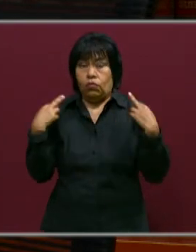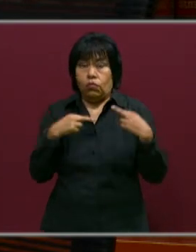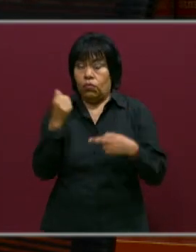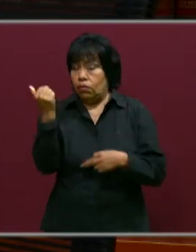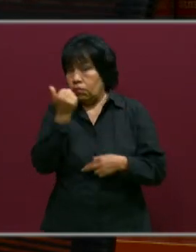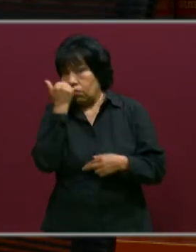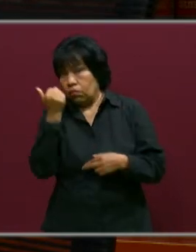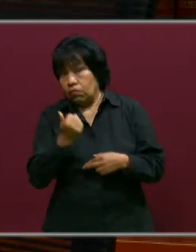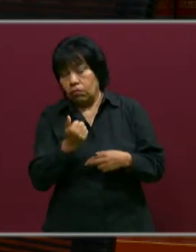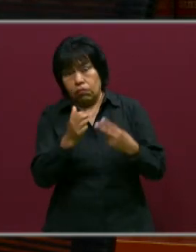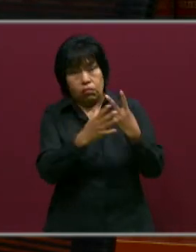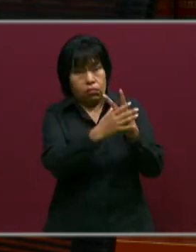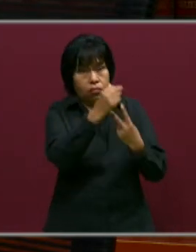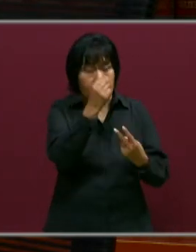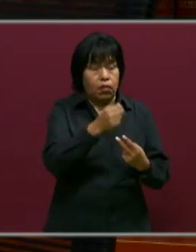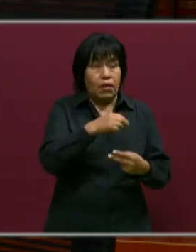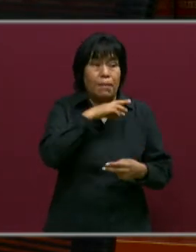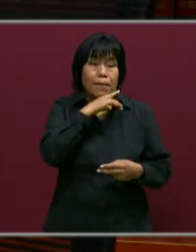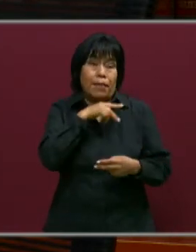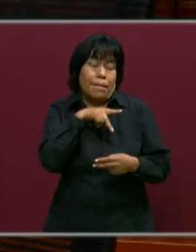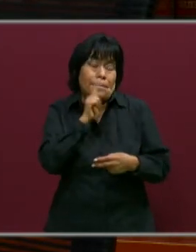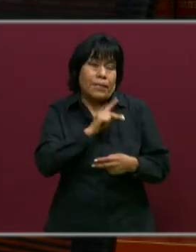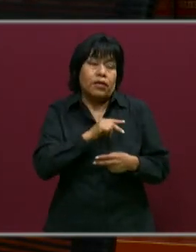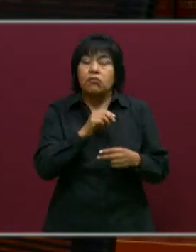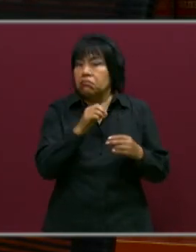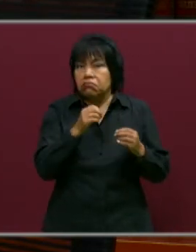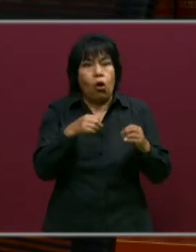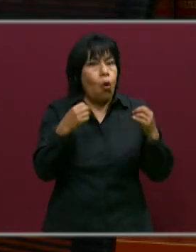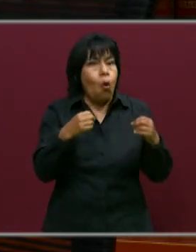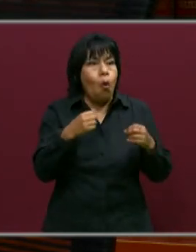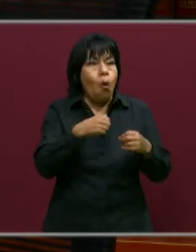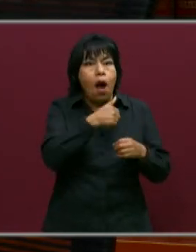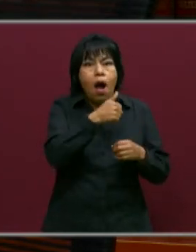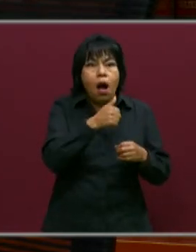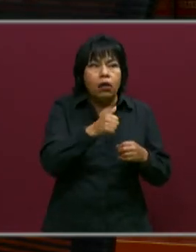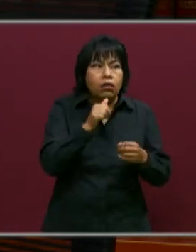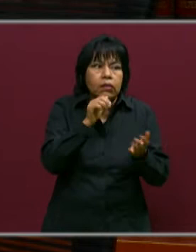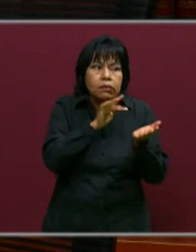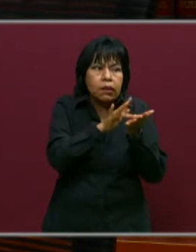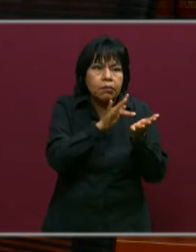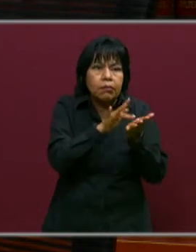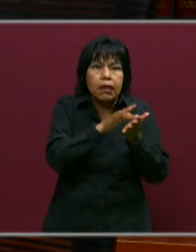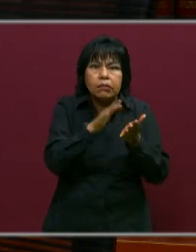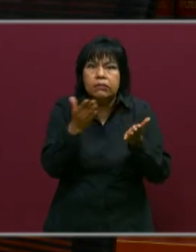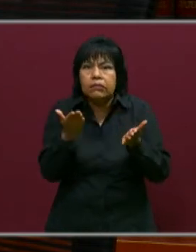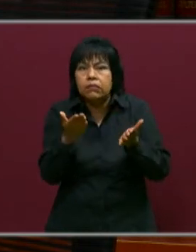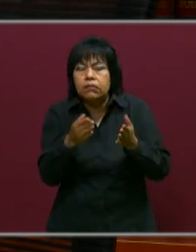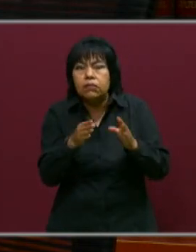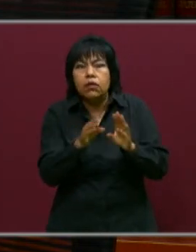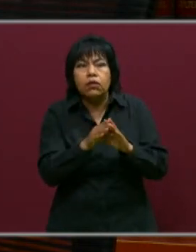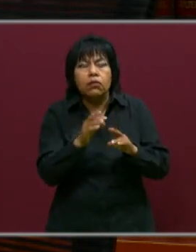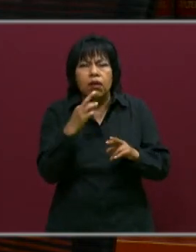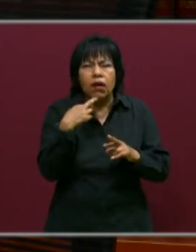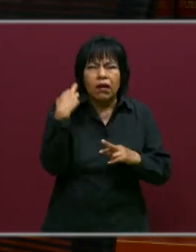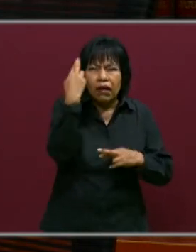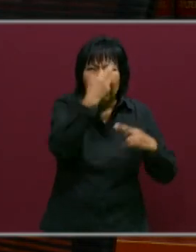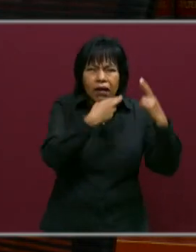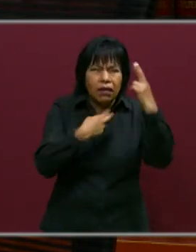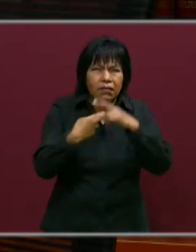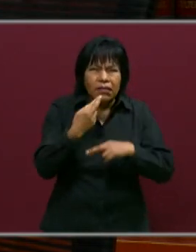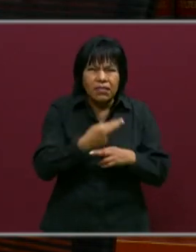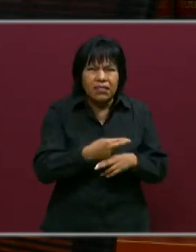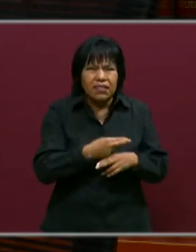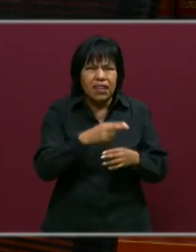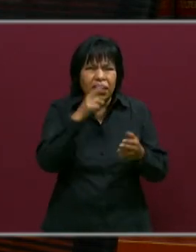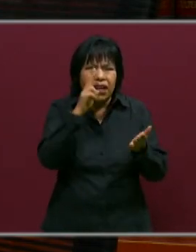alumnos que estamos muy preocupadas, pero también muy ocupadas cada una de las docentes, preocupadas en revisar y valorar todo